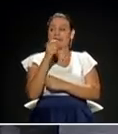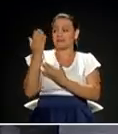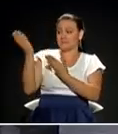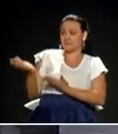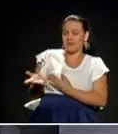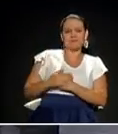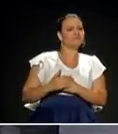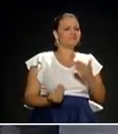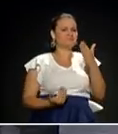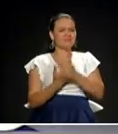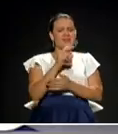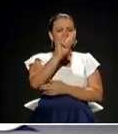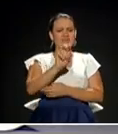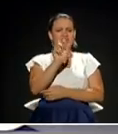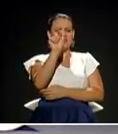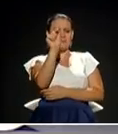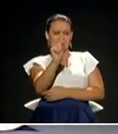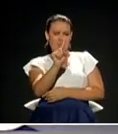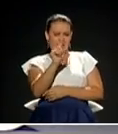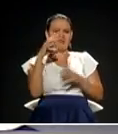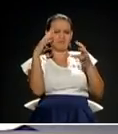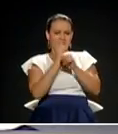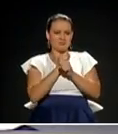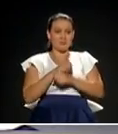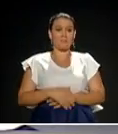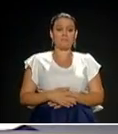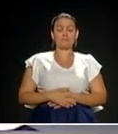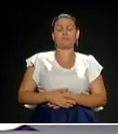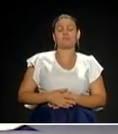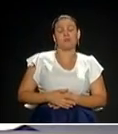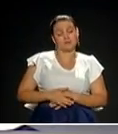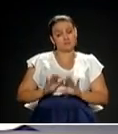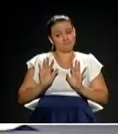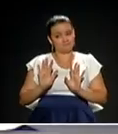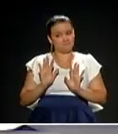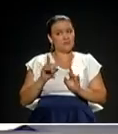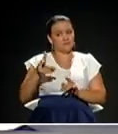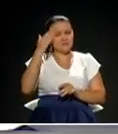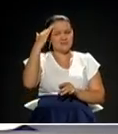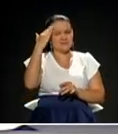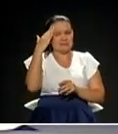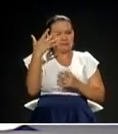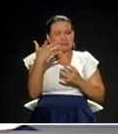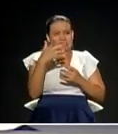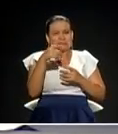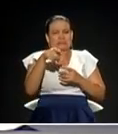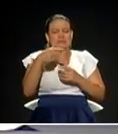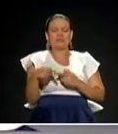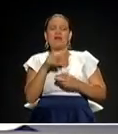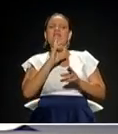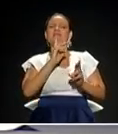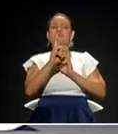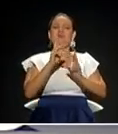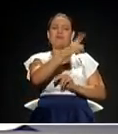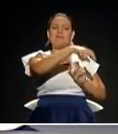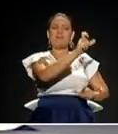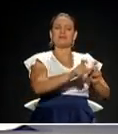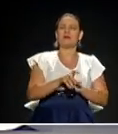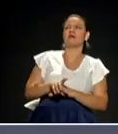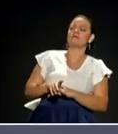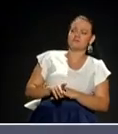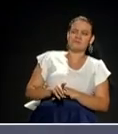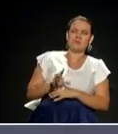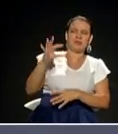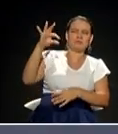Y en este bloque queremos que los candidatos entiendan que se están jugando los últimos votos en una ciudad donde el